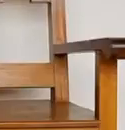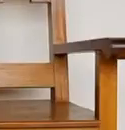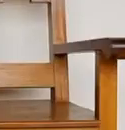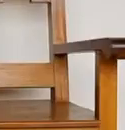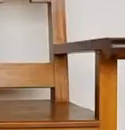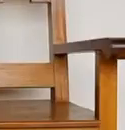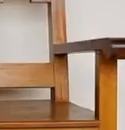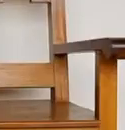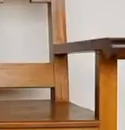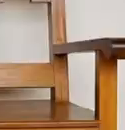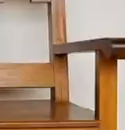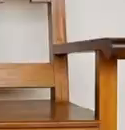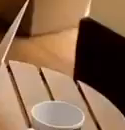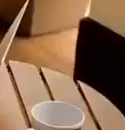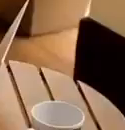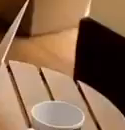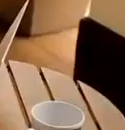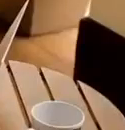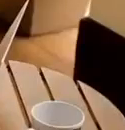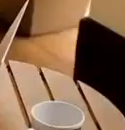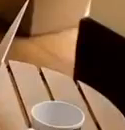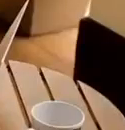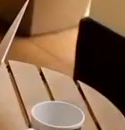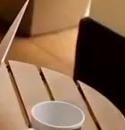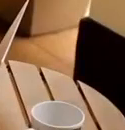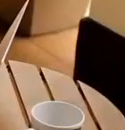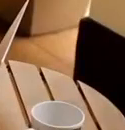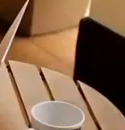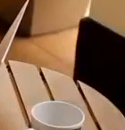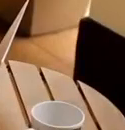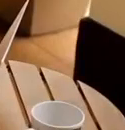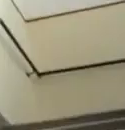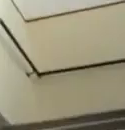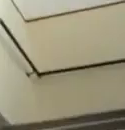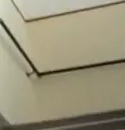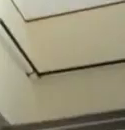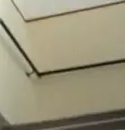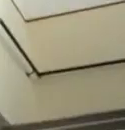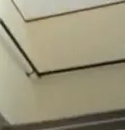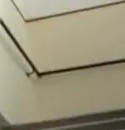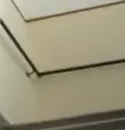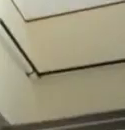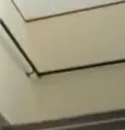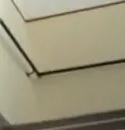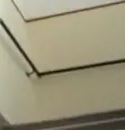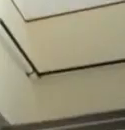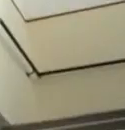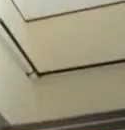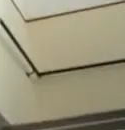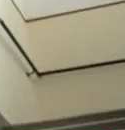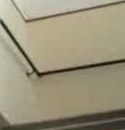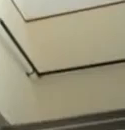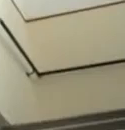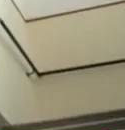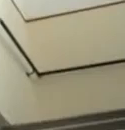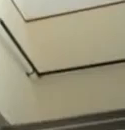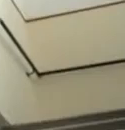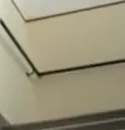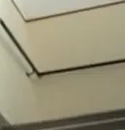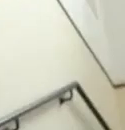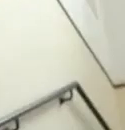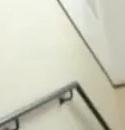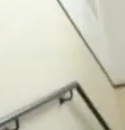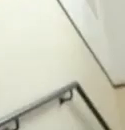así? El WhatsApp va a dejar de ser gratis Los delfines se comunican por telepatía La Tierra es plana y la NASA nos lo